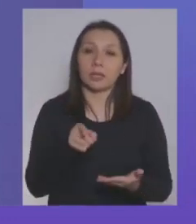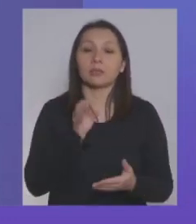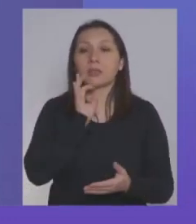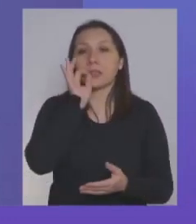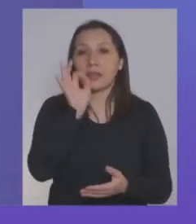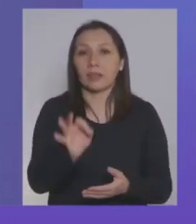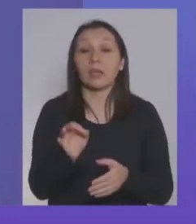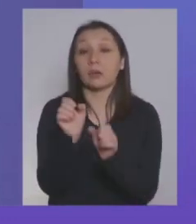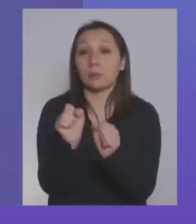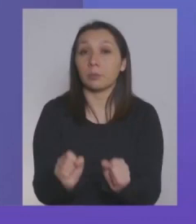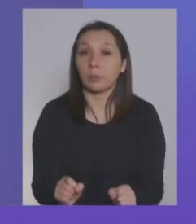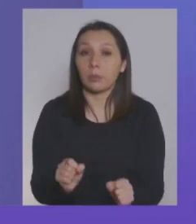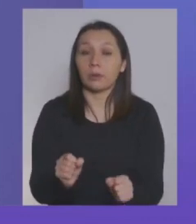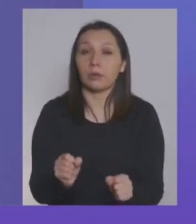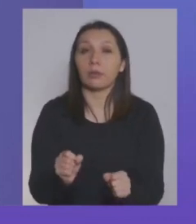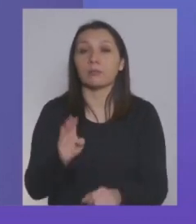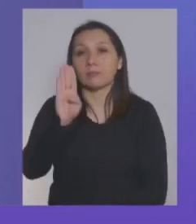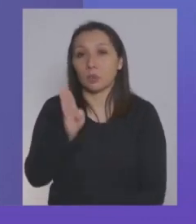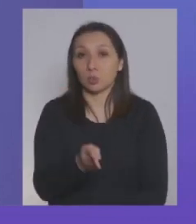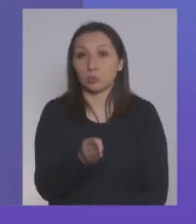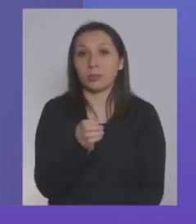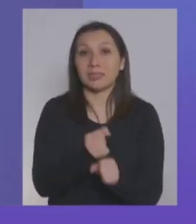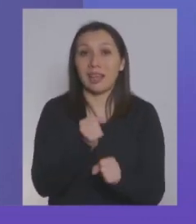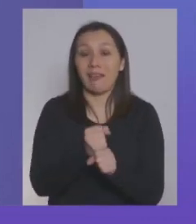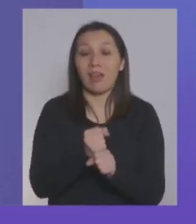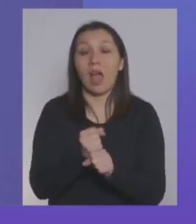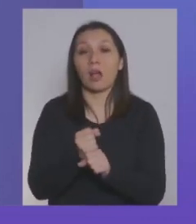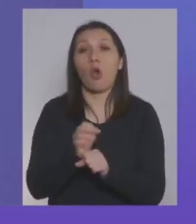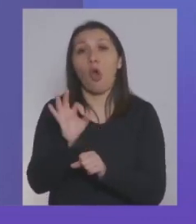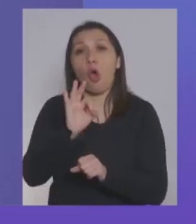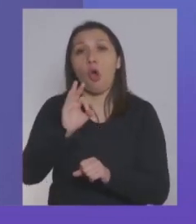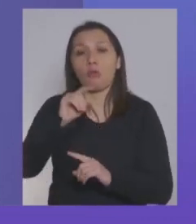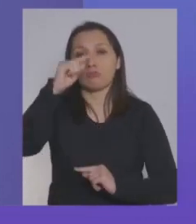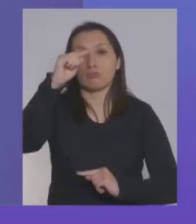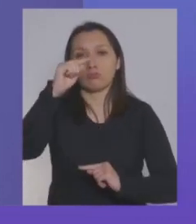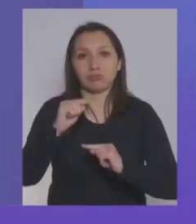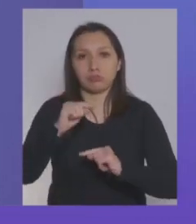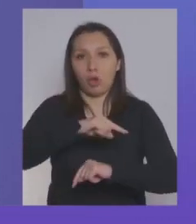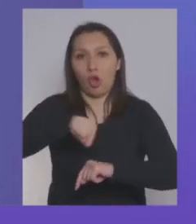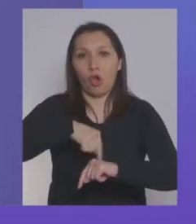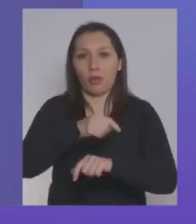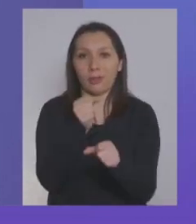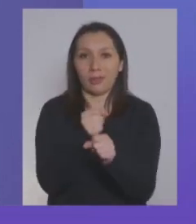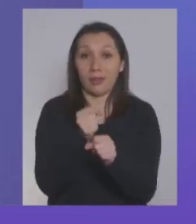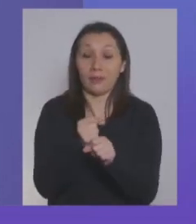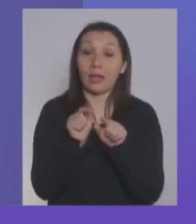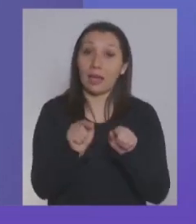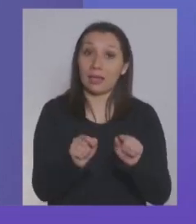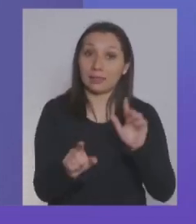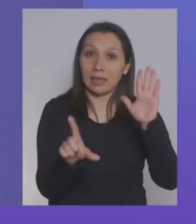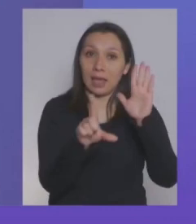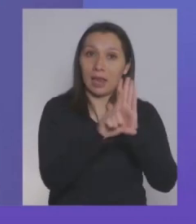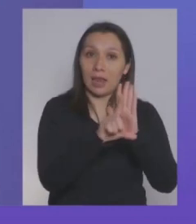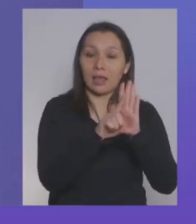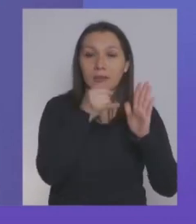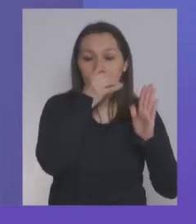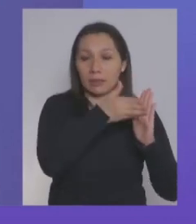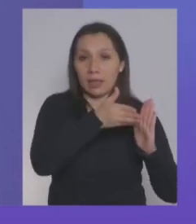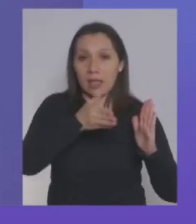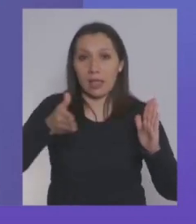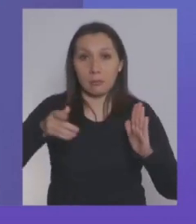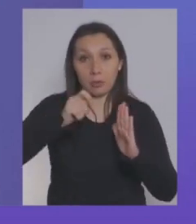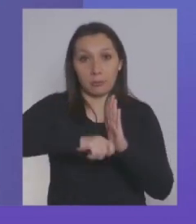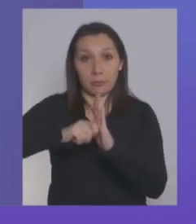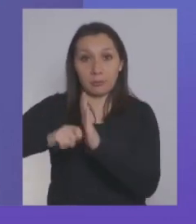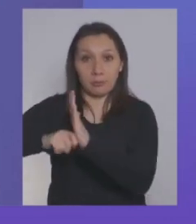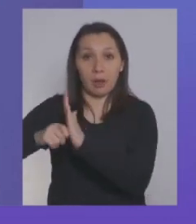estableció la posibilidad de suspender la jornada o de reducir la jornada. Y esta ley, durante estos meses,